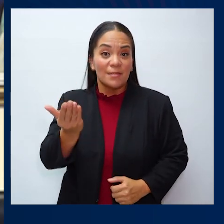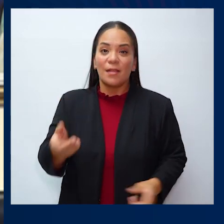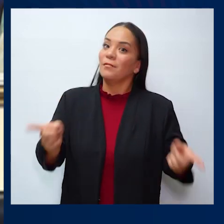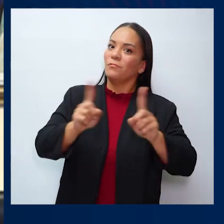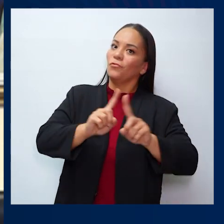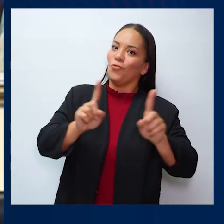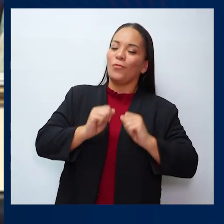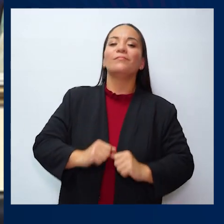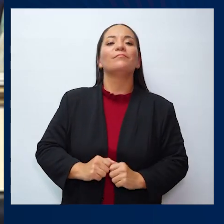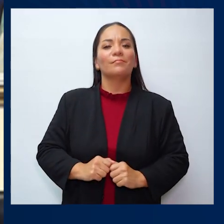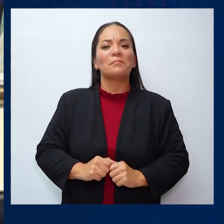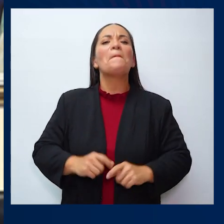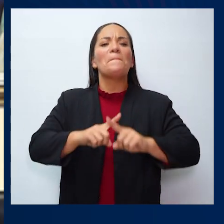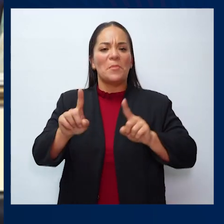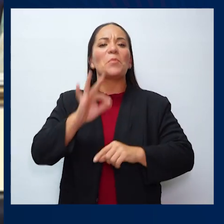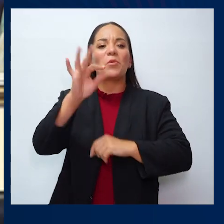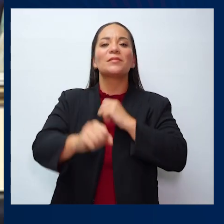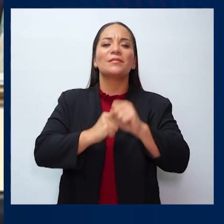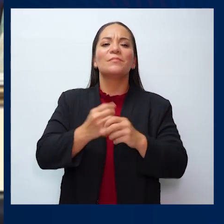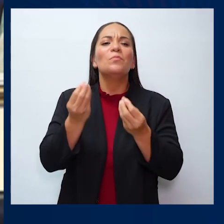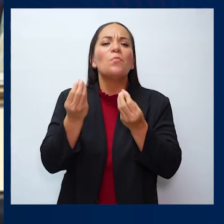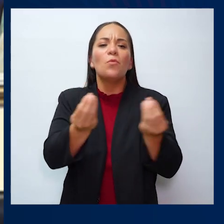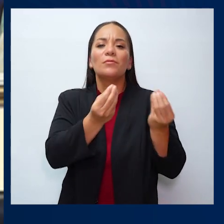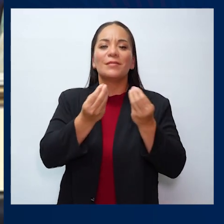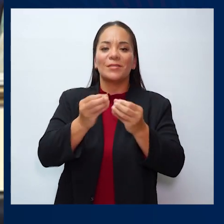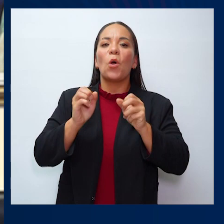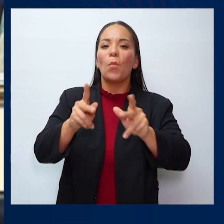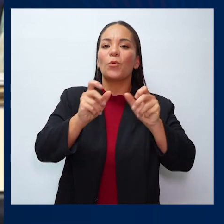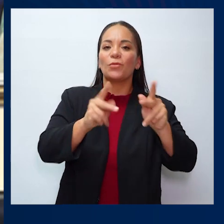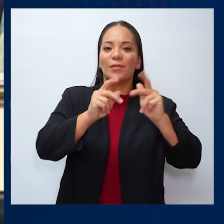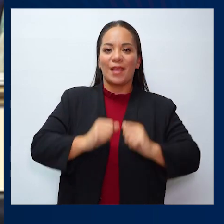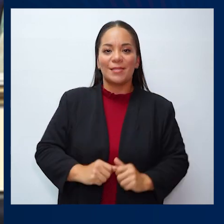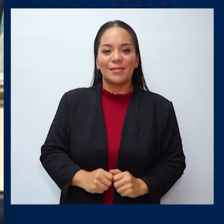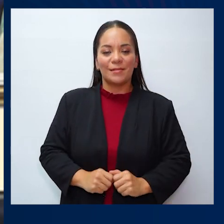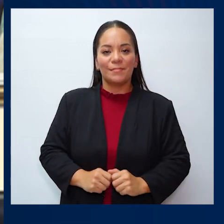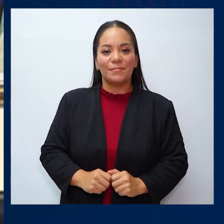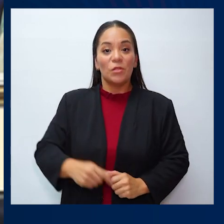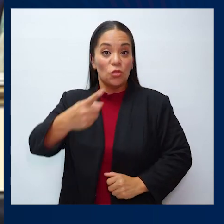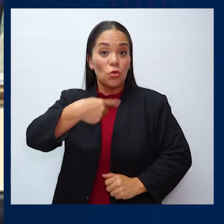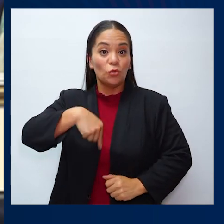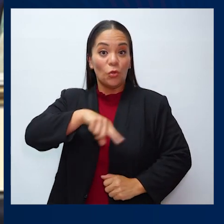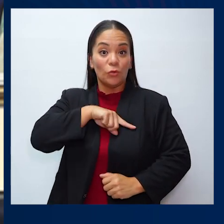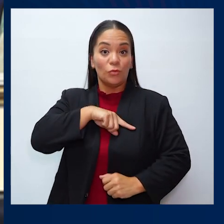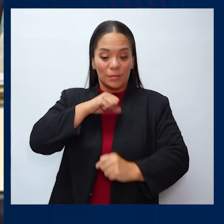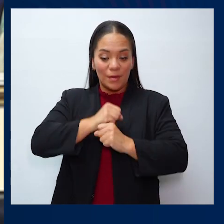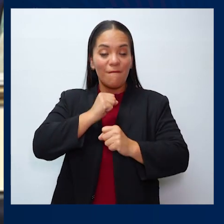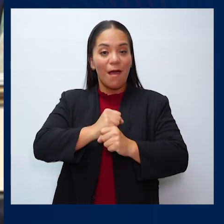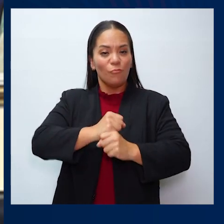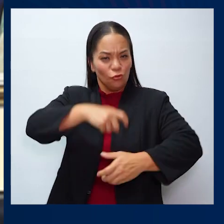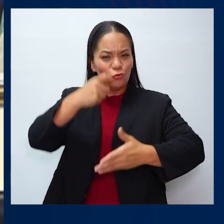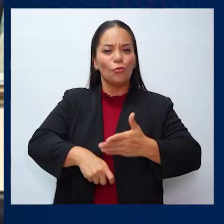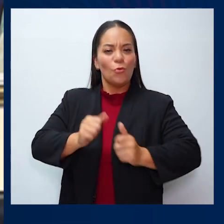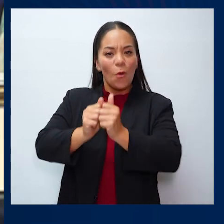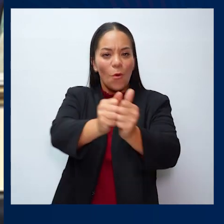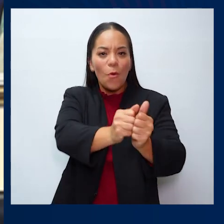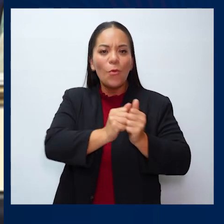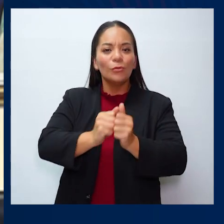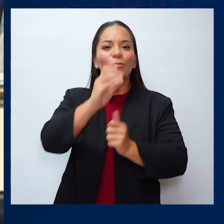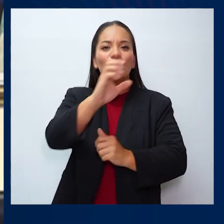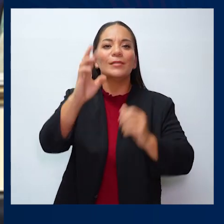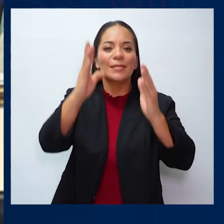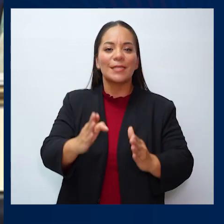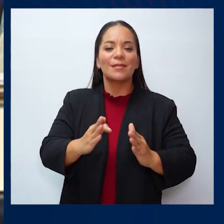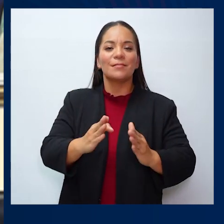es que va a ser fácil, pero viene lleno de oportunidades que si nos ponemos a trabajar duro y juntos